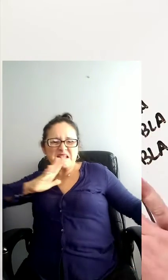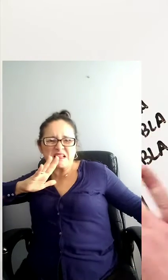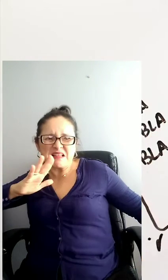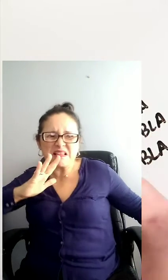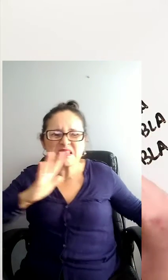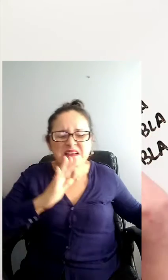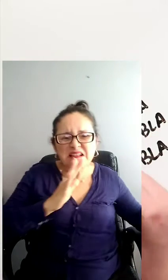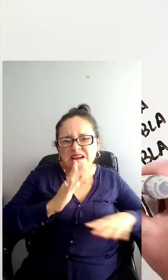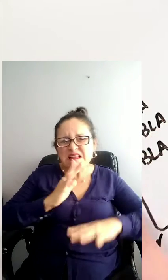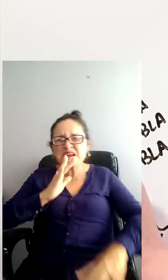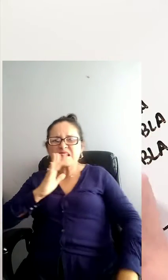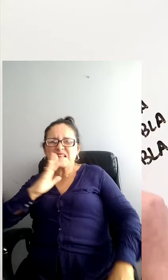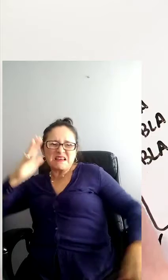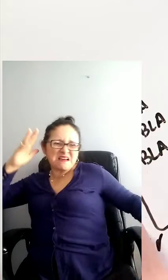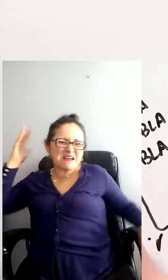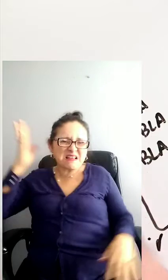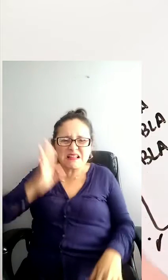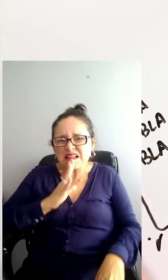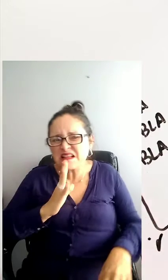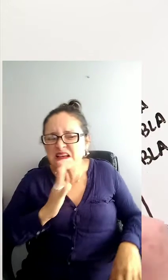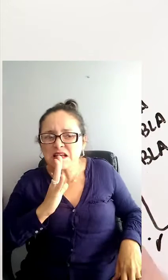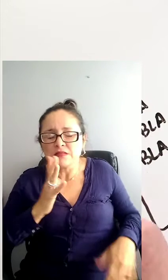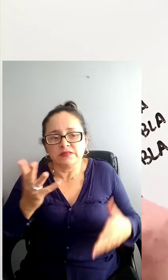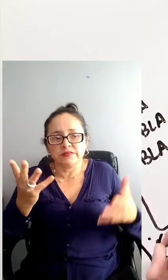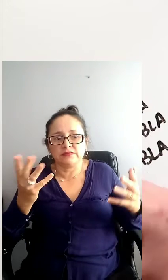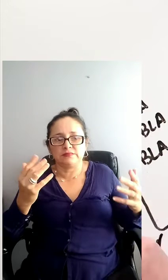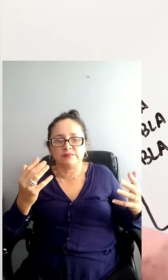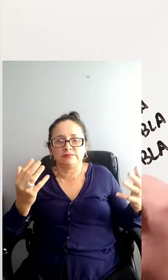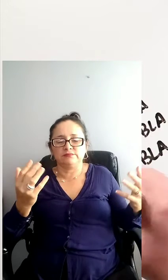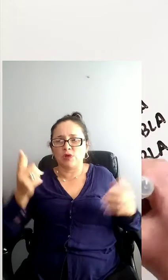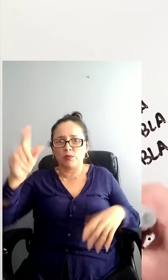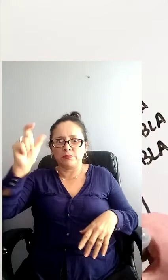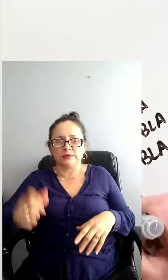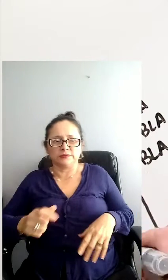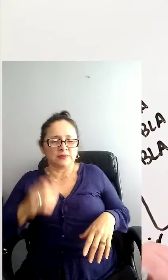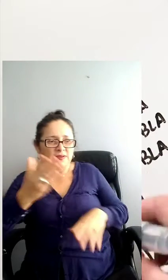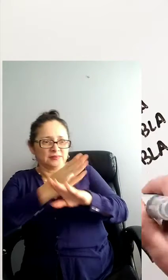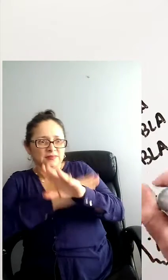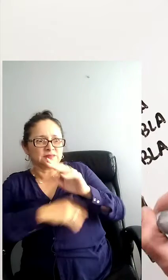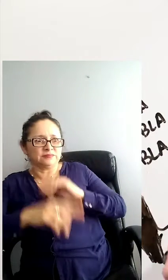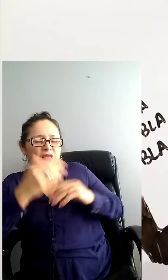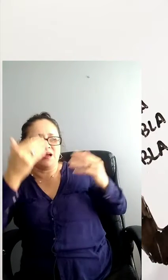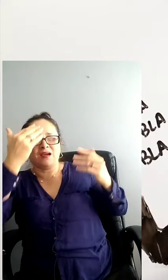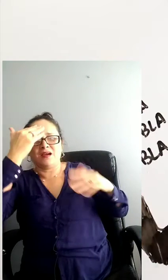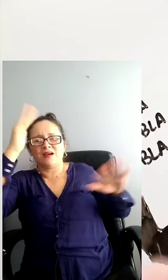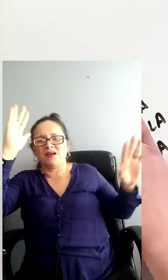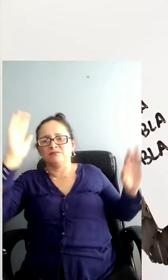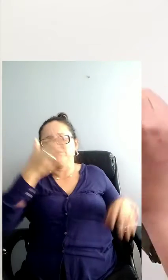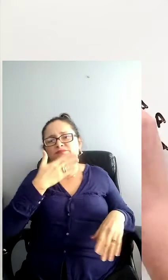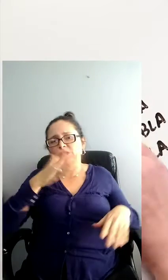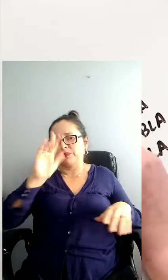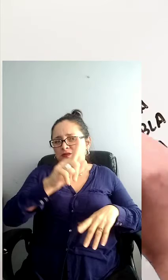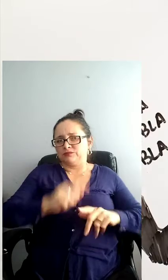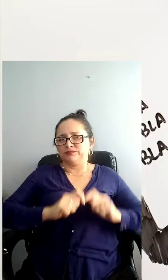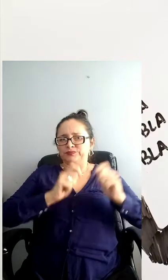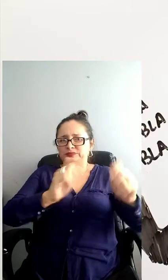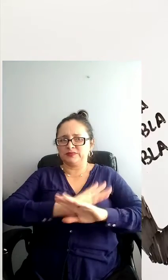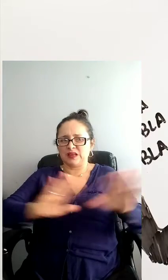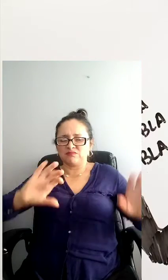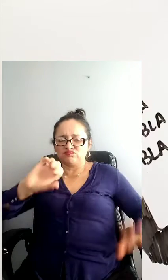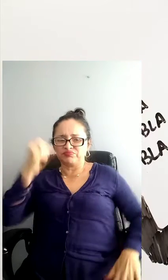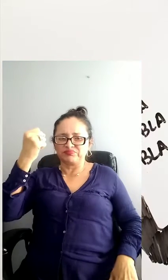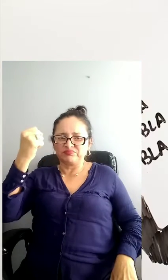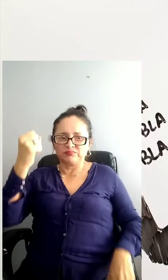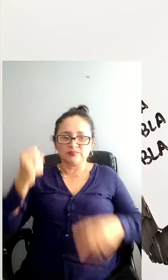Sus ideas se fueron volviendo más fanáticas, desencantado con el nuevo régimen democrático de la República de Weimar, a cuyos políticos se acusaba de haber traicionado a